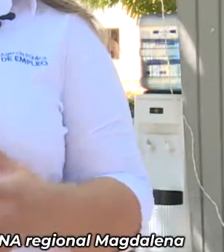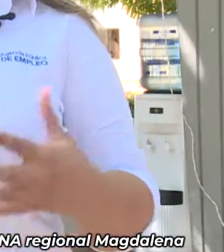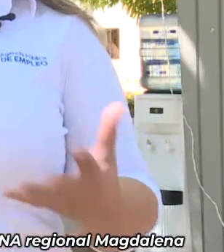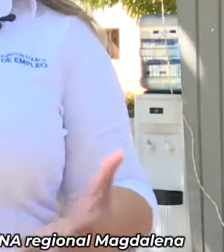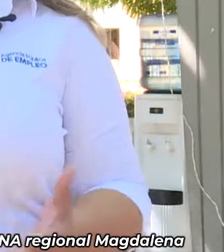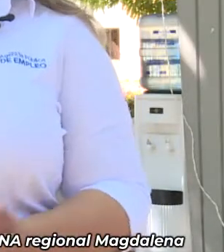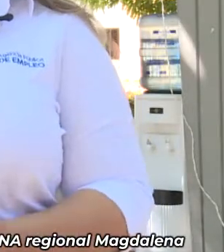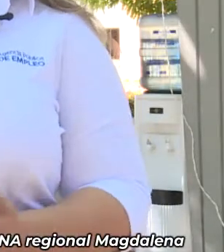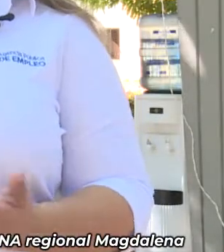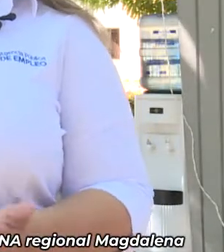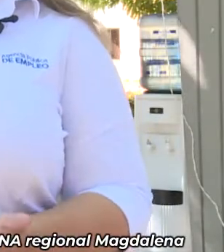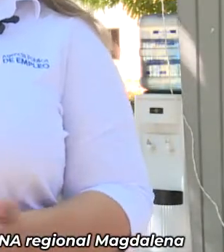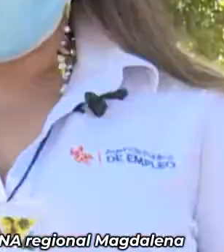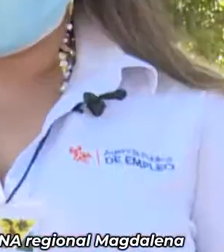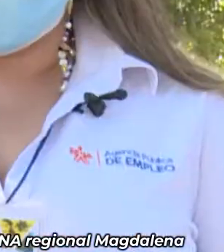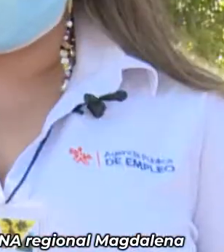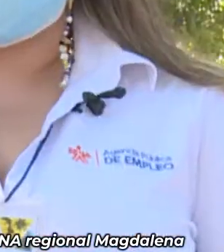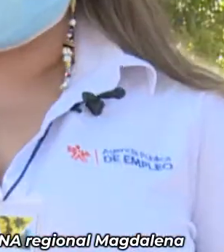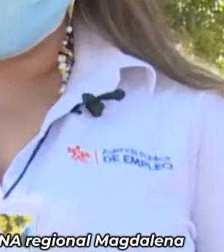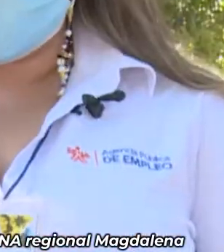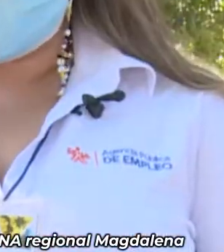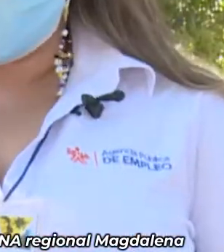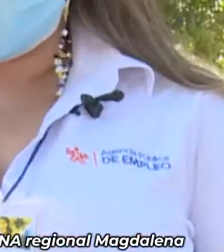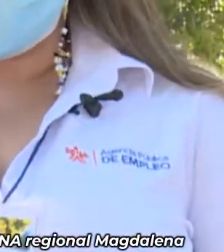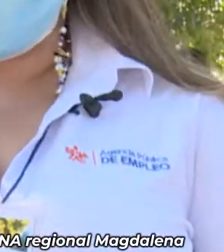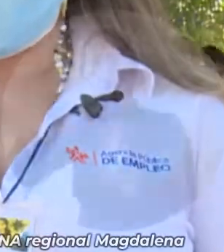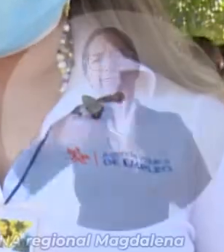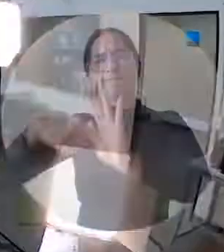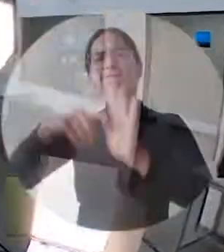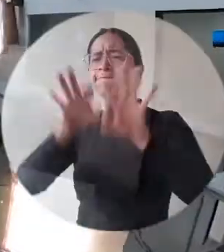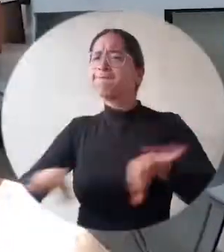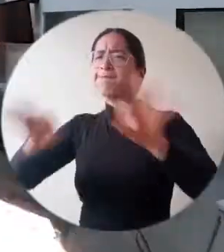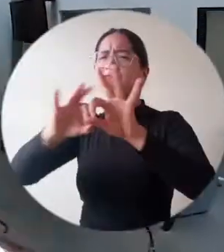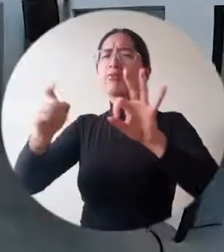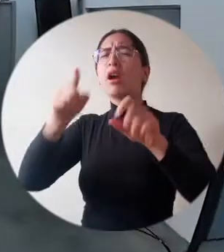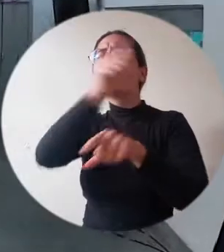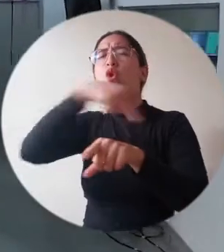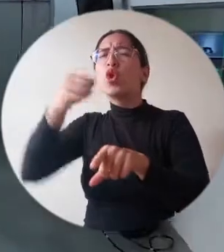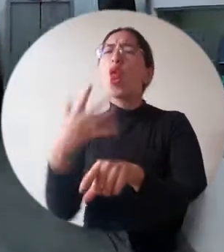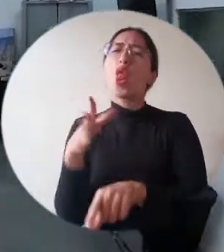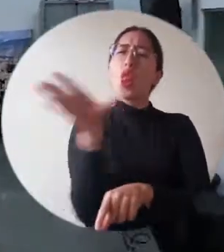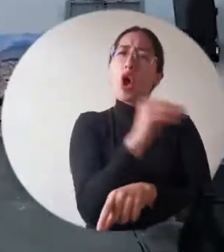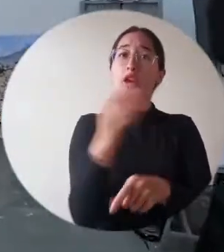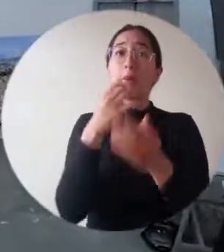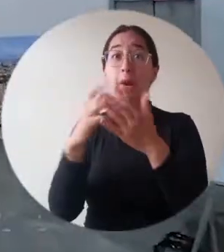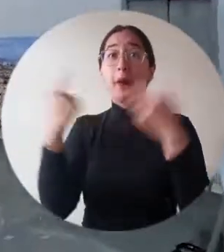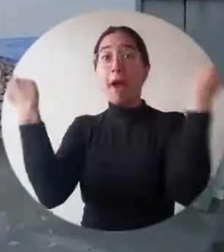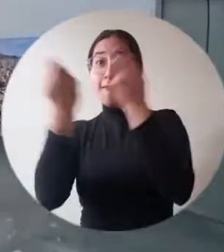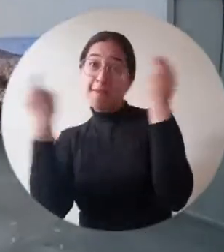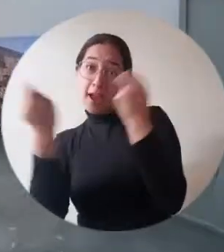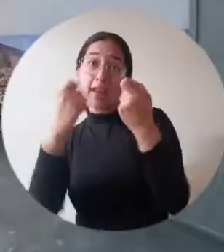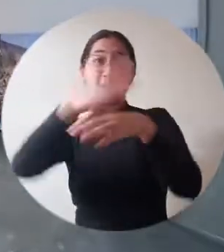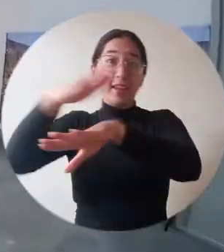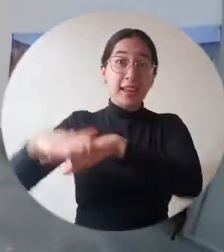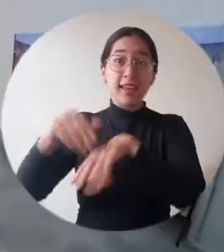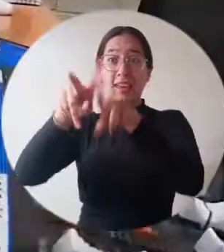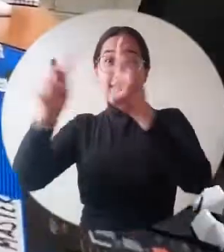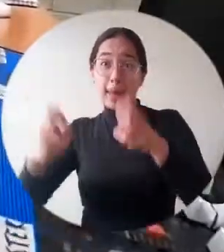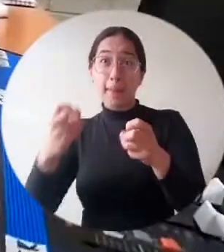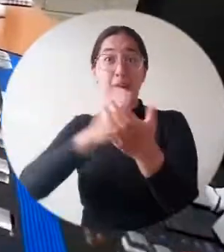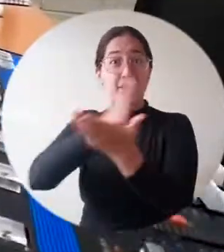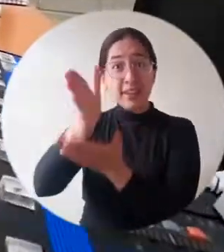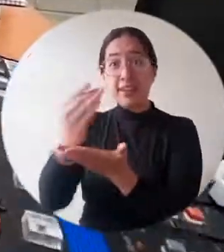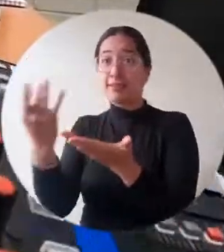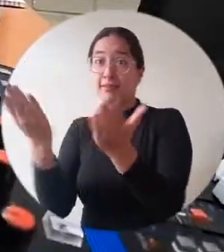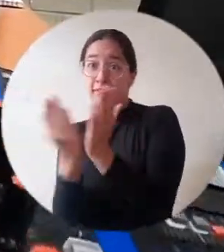todas esas personas, todos estos jóvenes puedan acceder a las diferentes ofertas institucionales que tenemos y pues queremos aportar